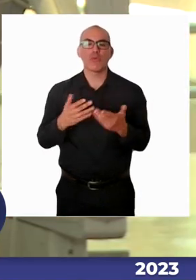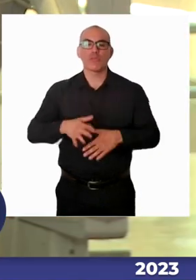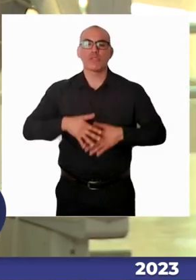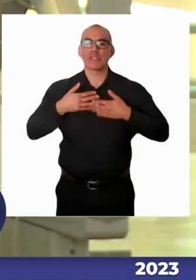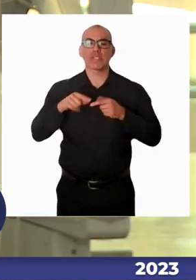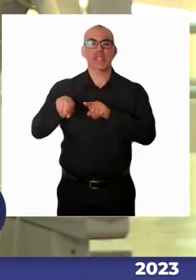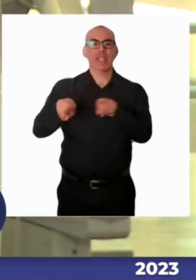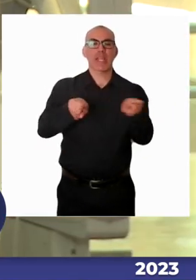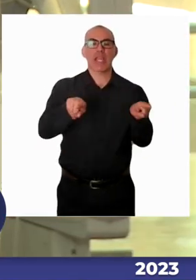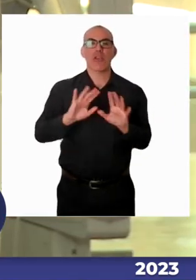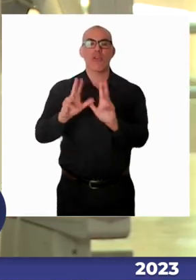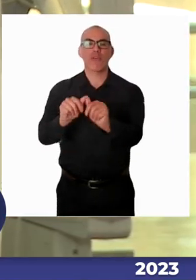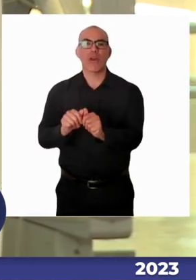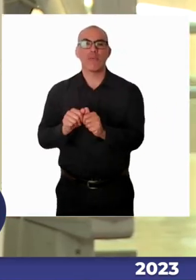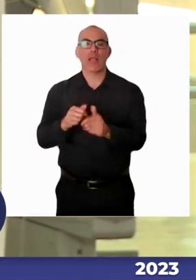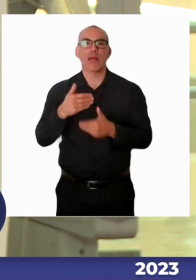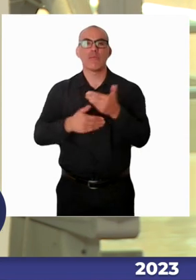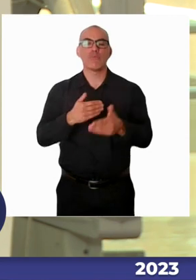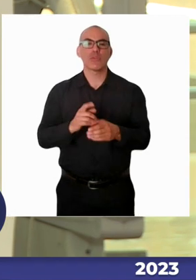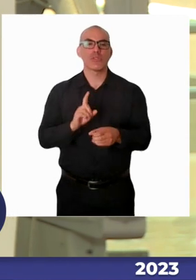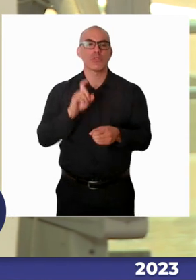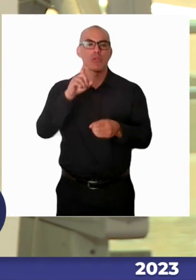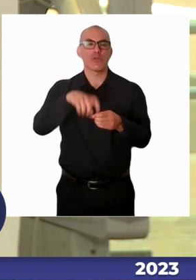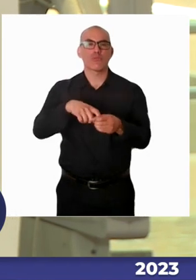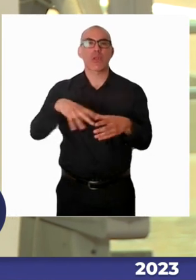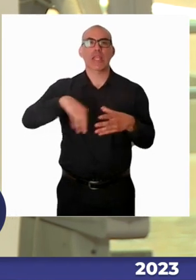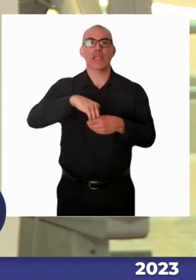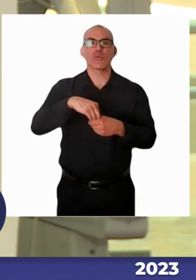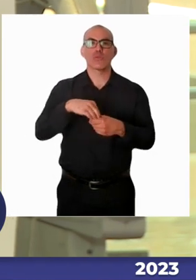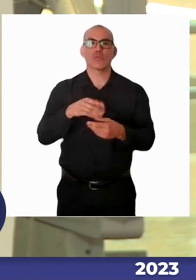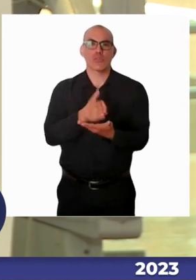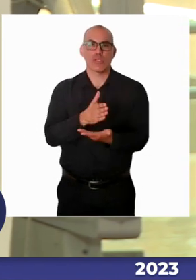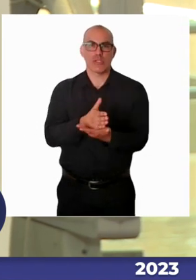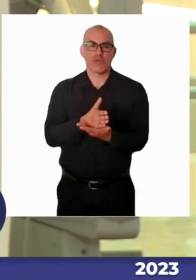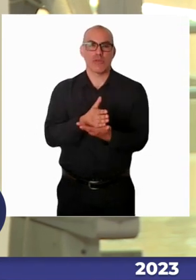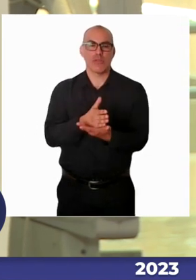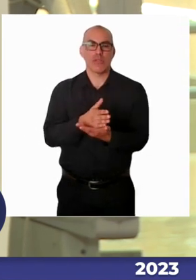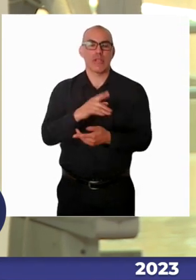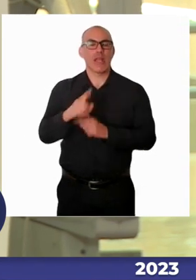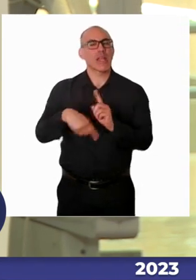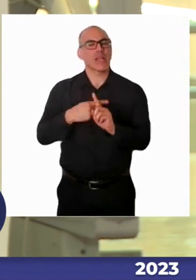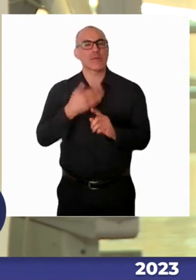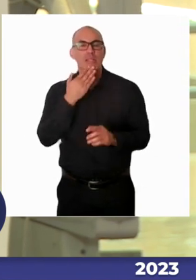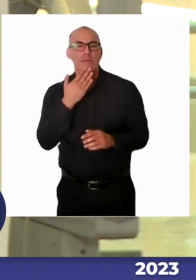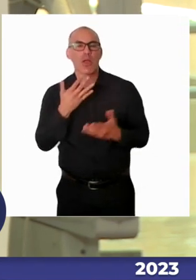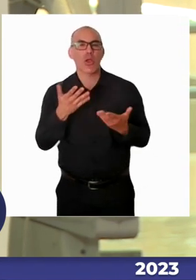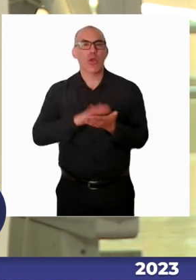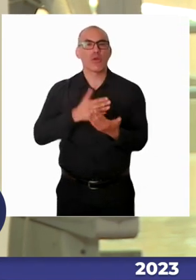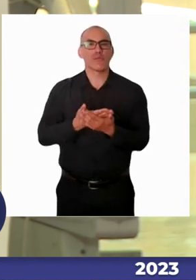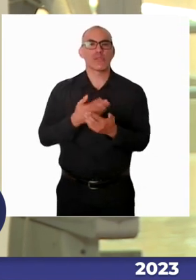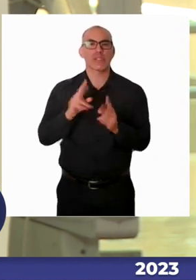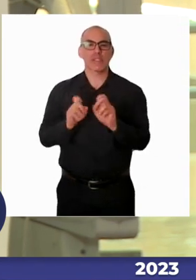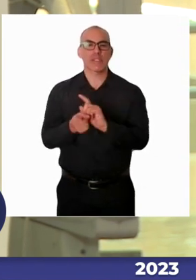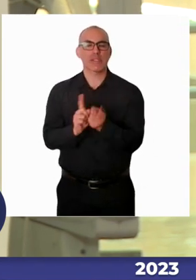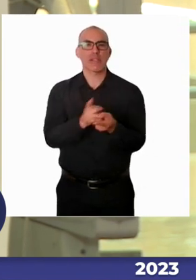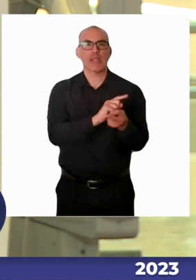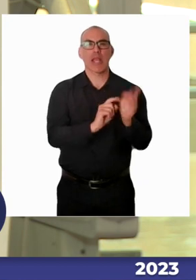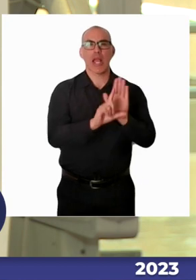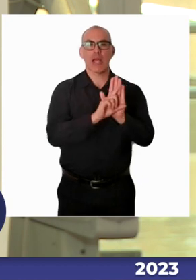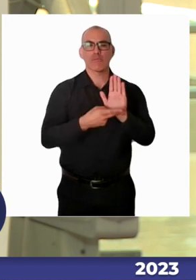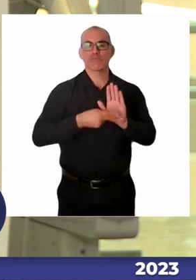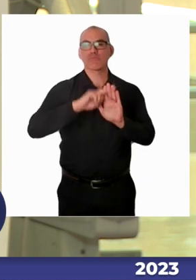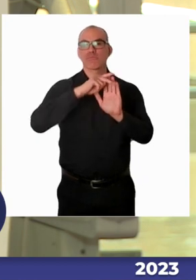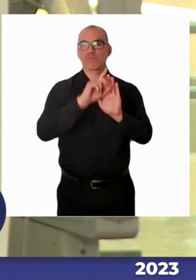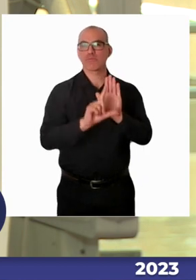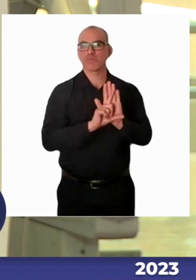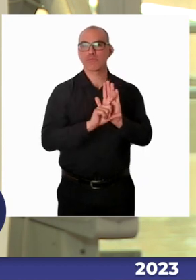las autoridades. Yo estaba revisando mi WhatsApp, porque tengo hace ya varios años, una frase, esas